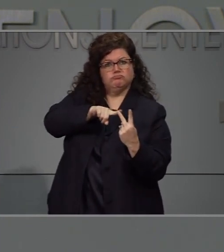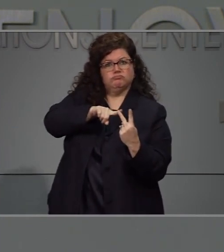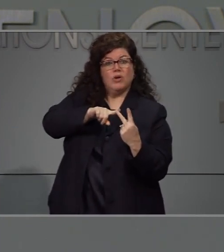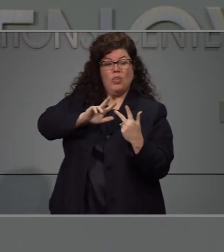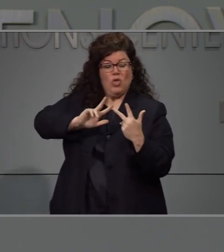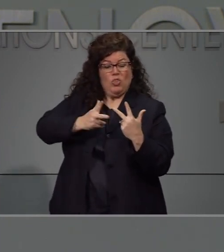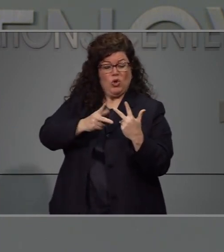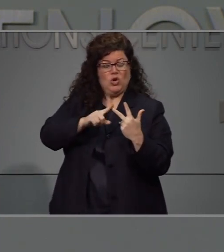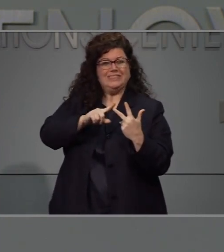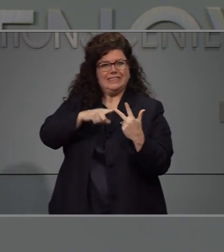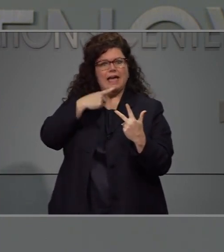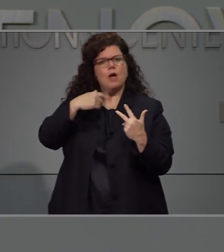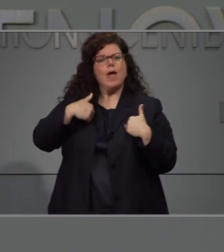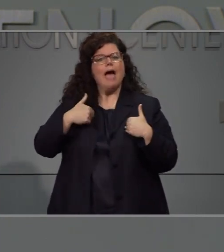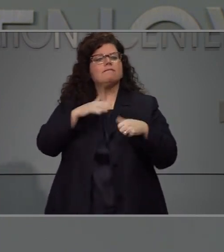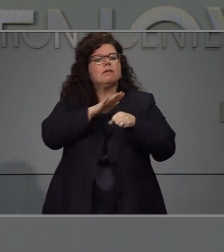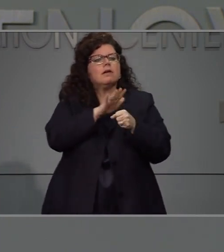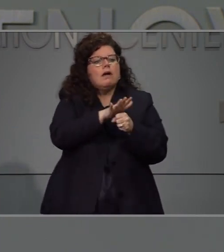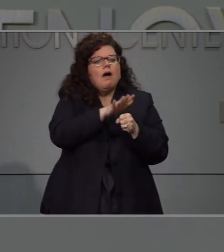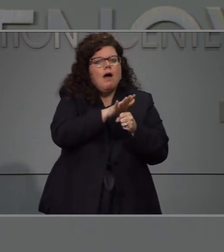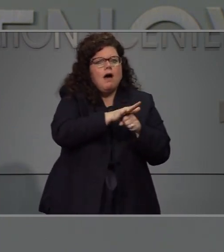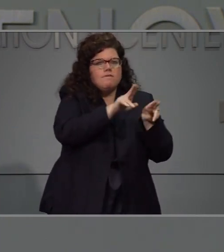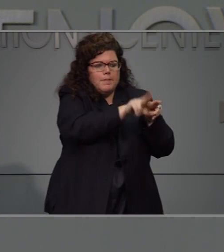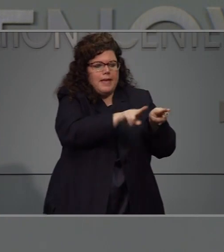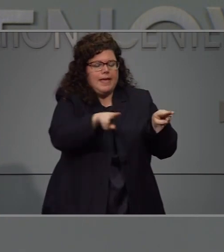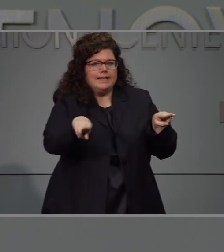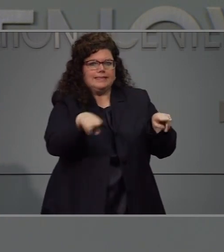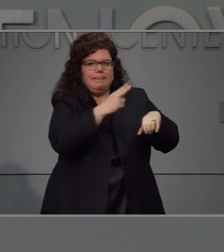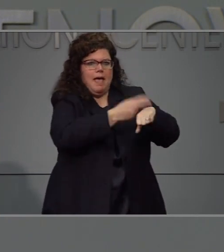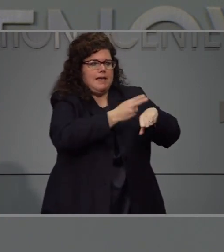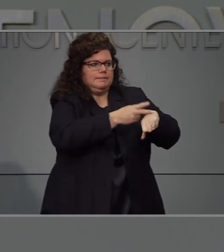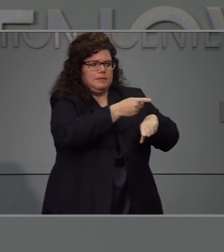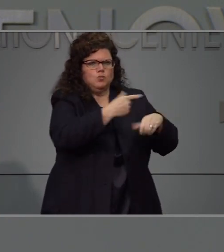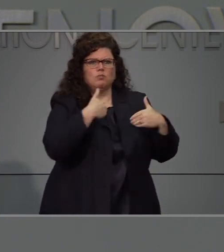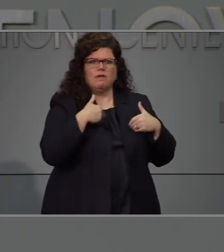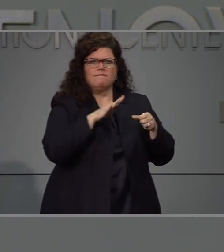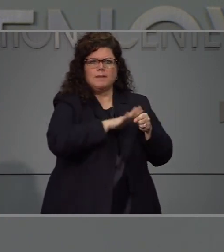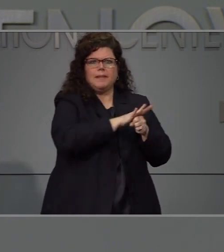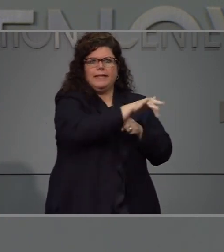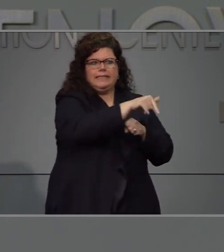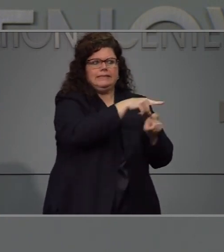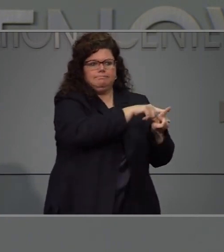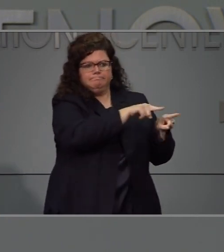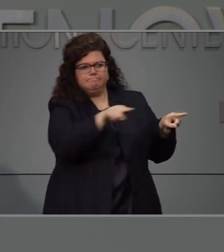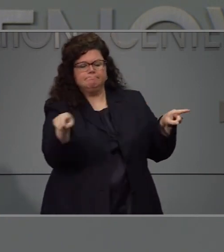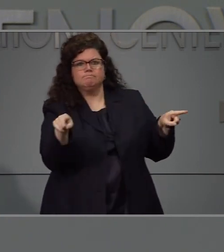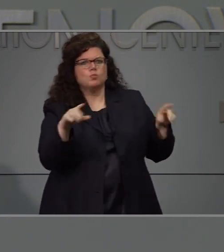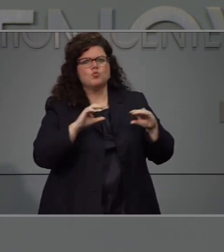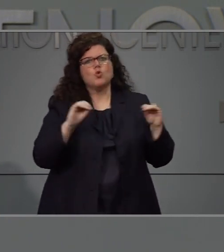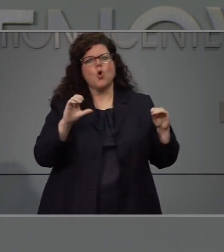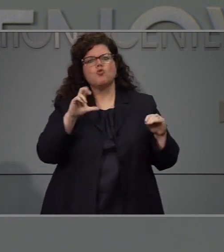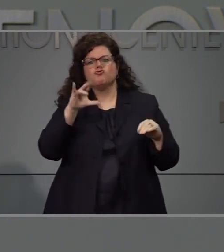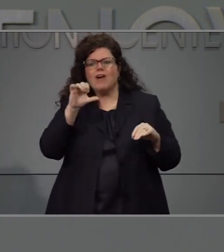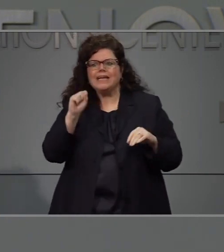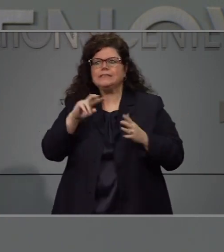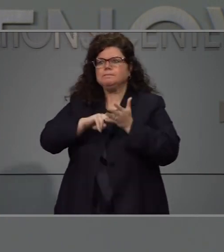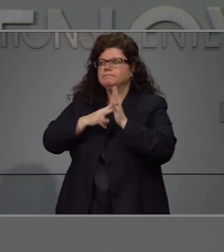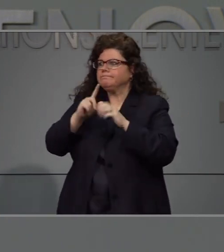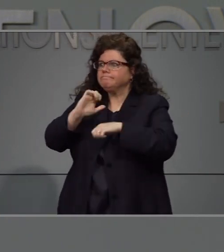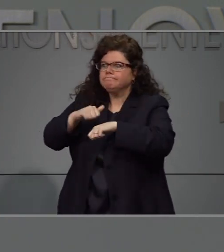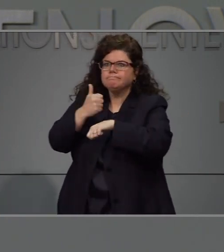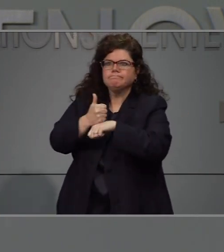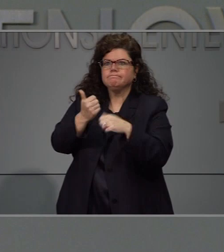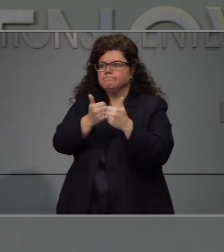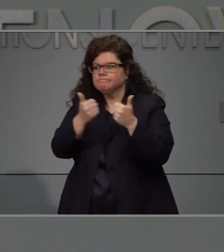cumplimos eso. y tercero. Nosotros tenemos la capacidad en nuestros hospitales y no estamos dando ningún nivel de